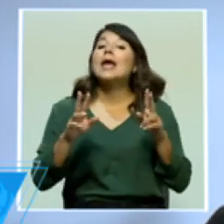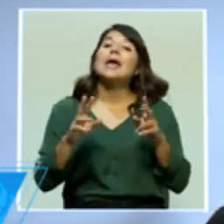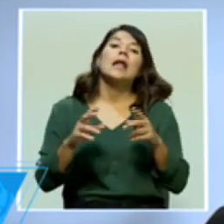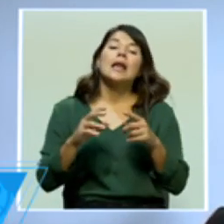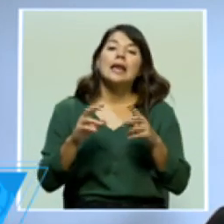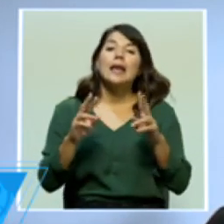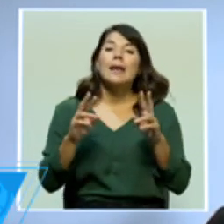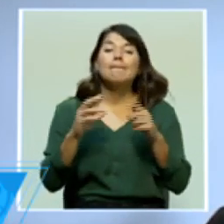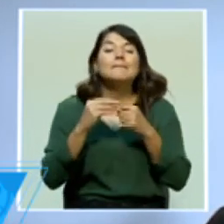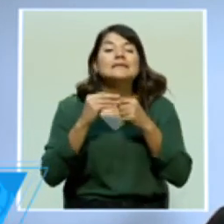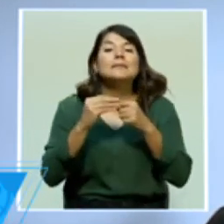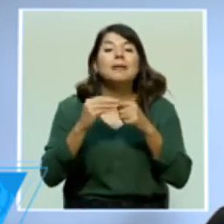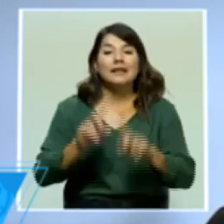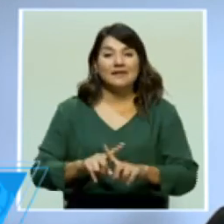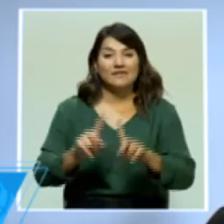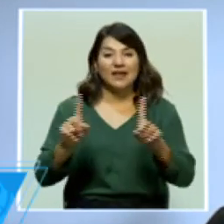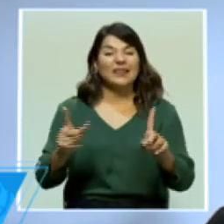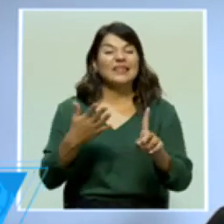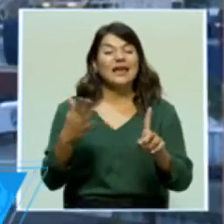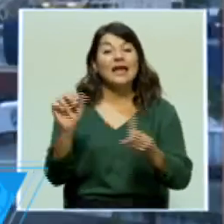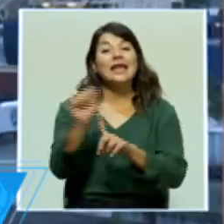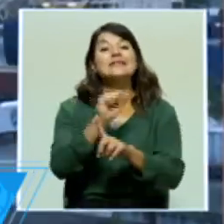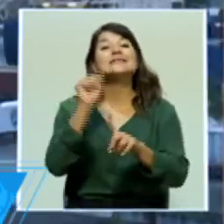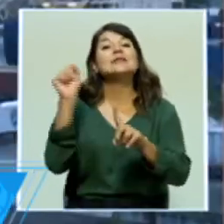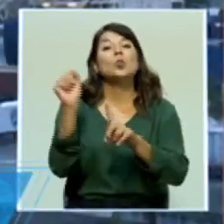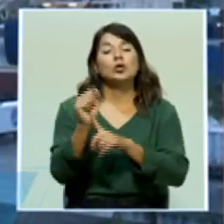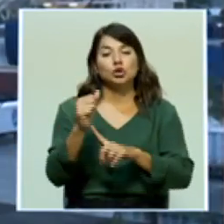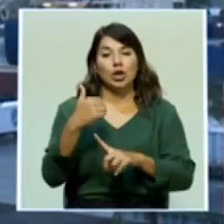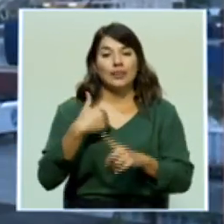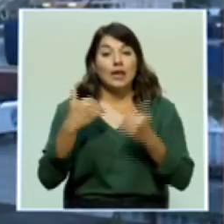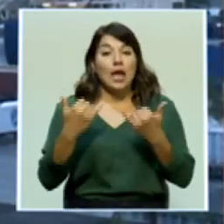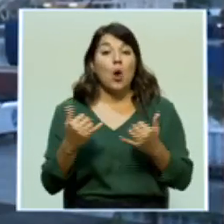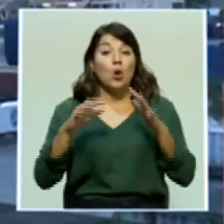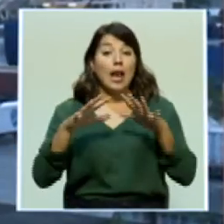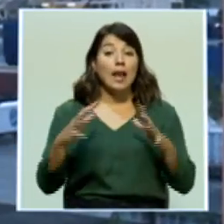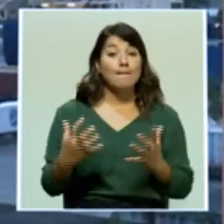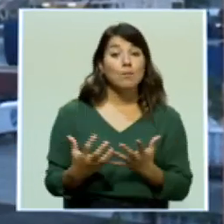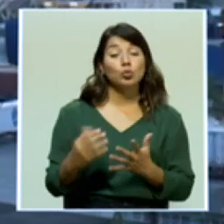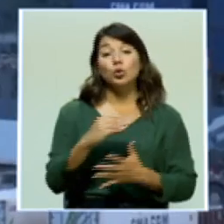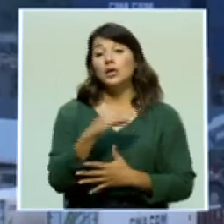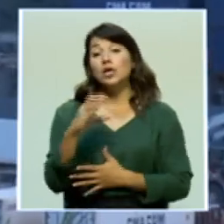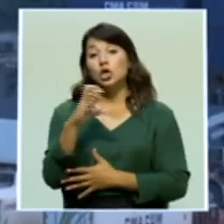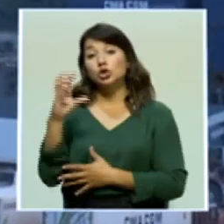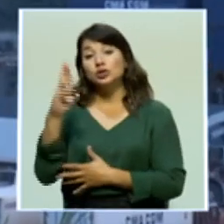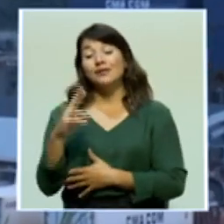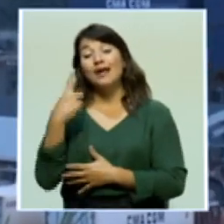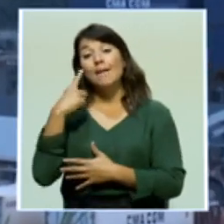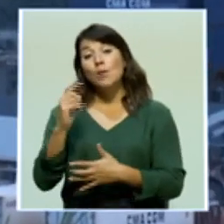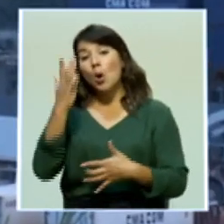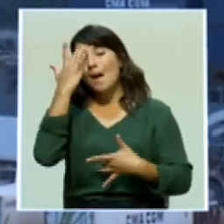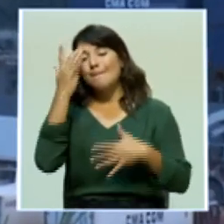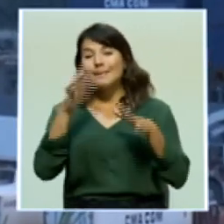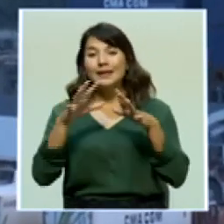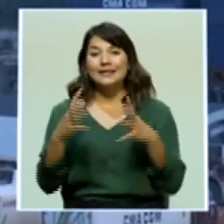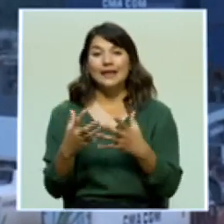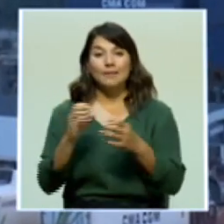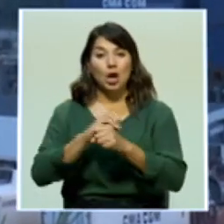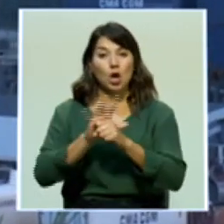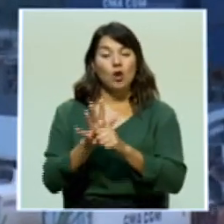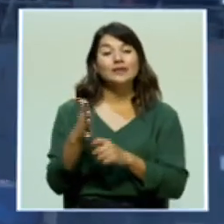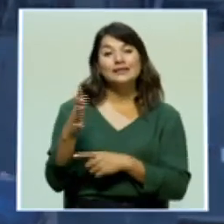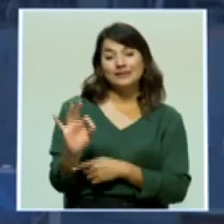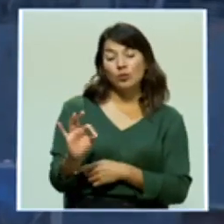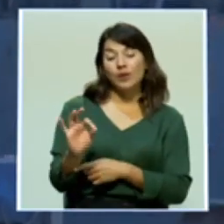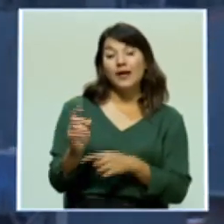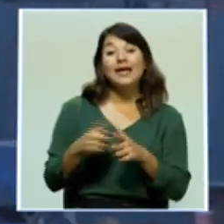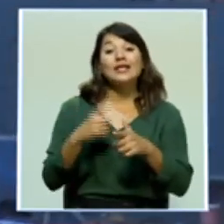la situación particular que vive el mundo y que vive Costa Rica atravesando esta pandemia por el COVID-19. Y es pensando precisamente en esa